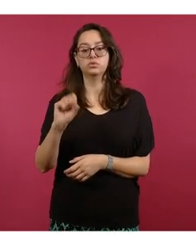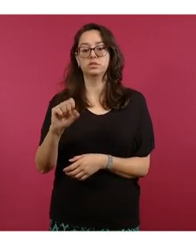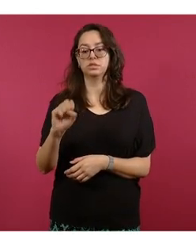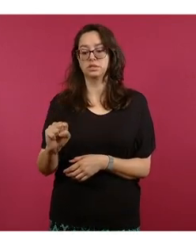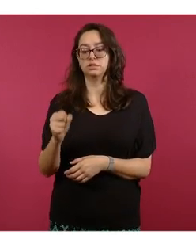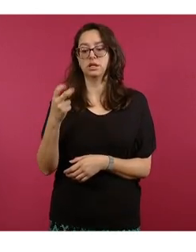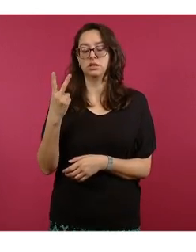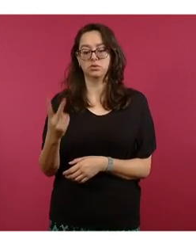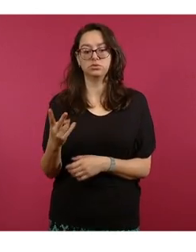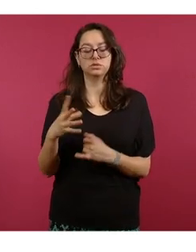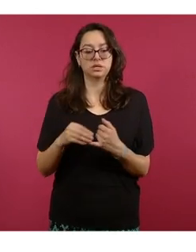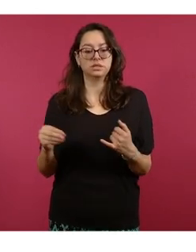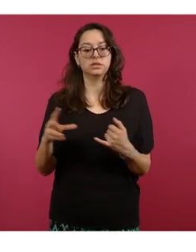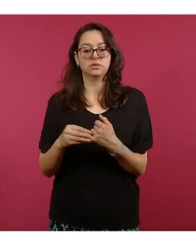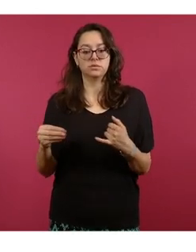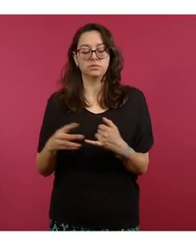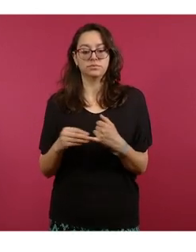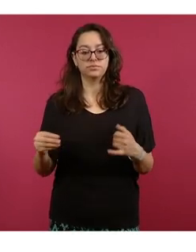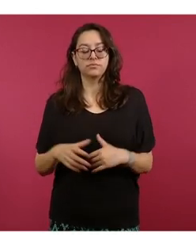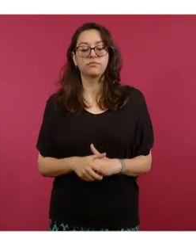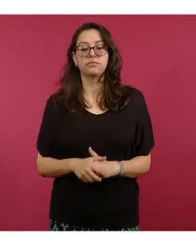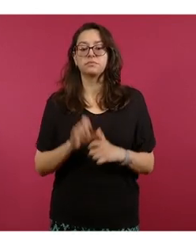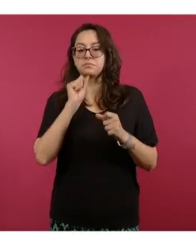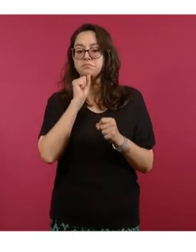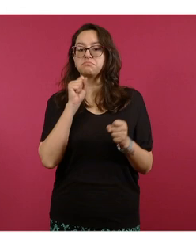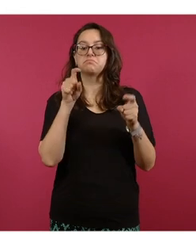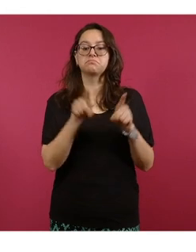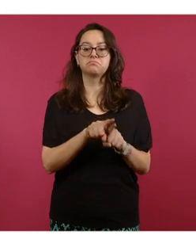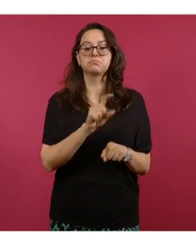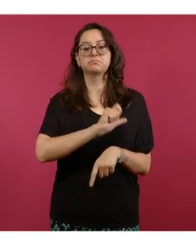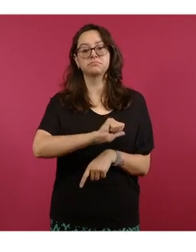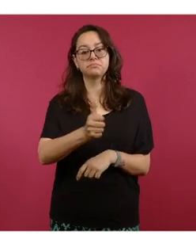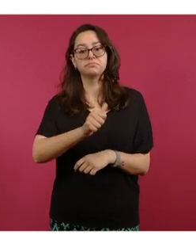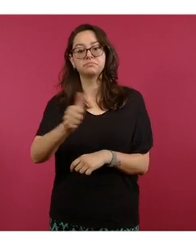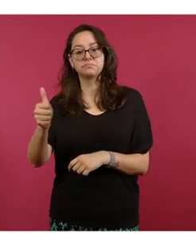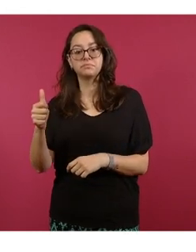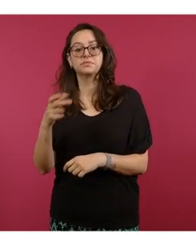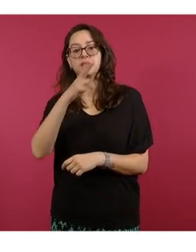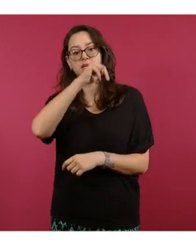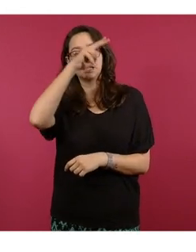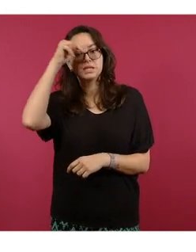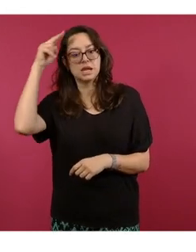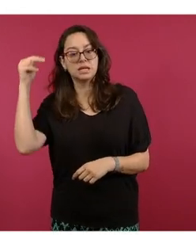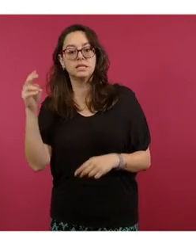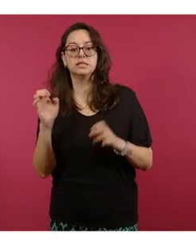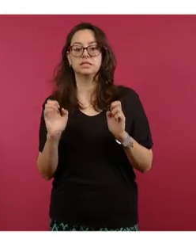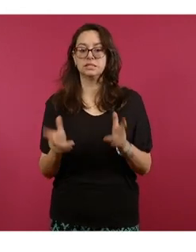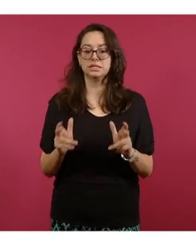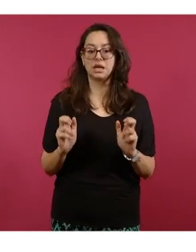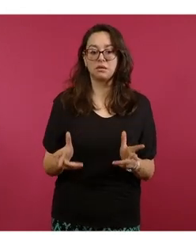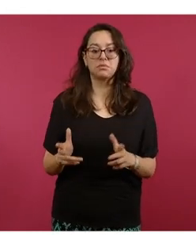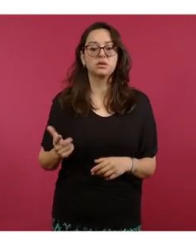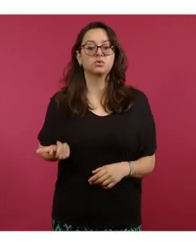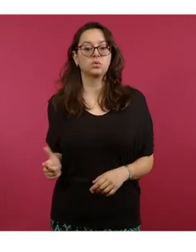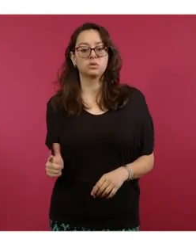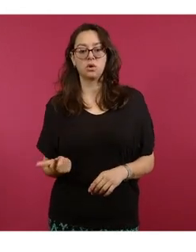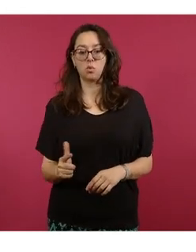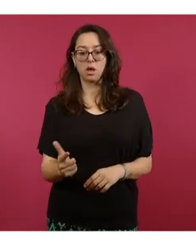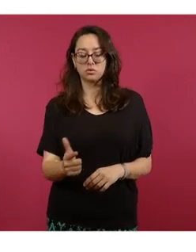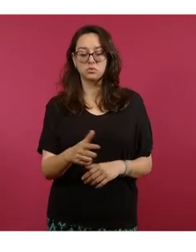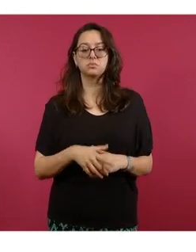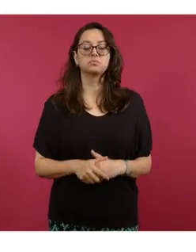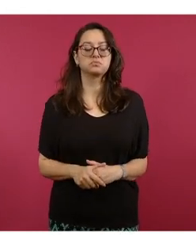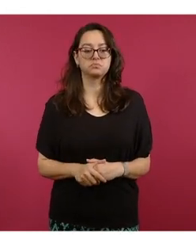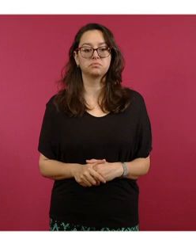62 centavos, al igual que otros casos similares donde no se excedieron en Nayarit, Chiapas, Guanajuato, entre otros estados.